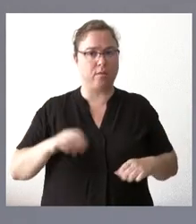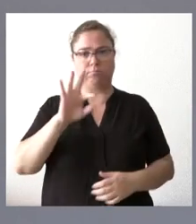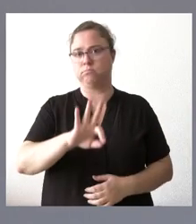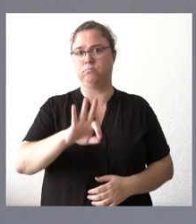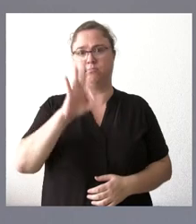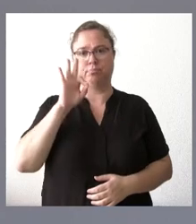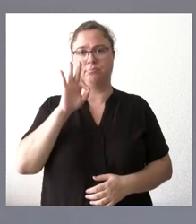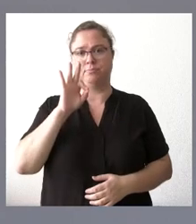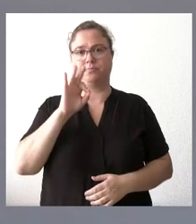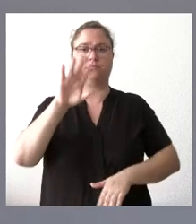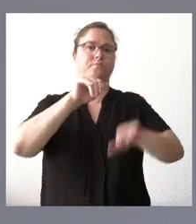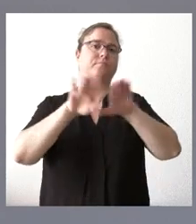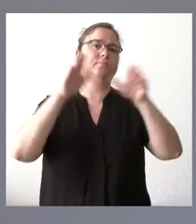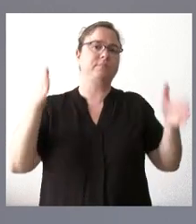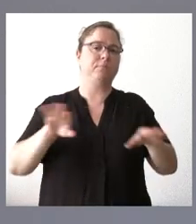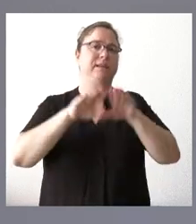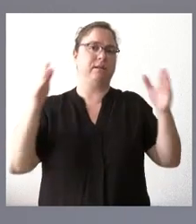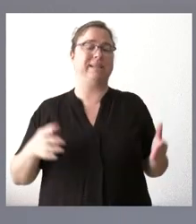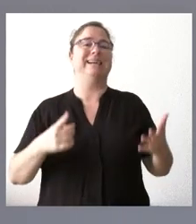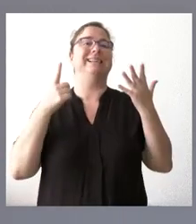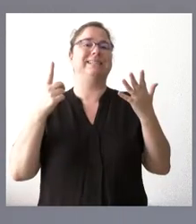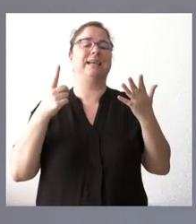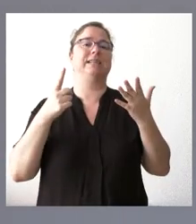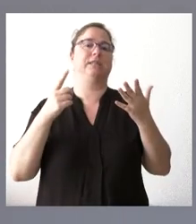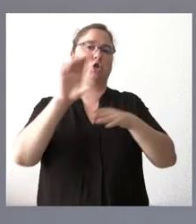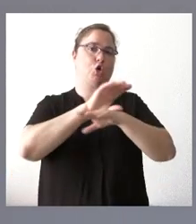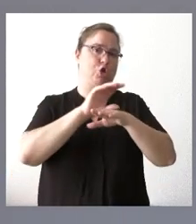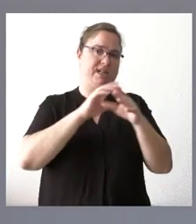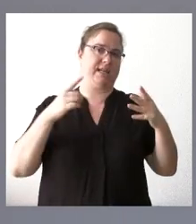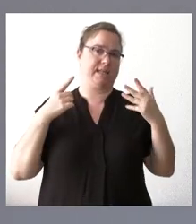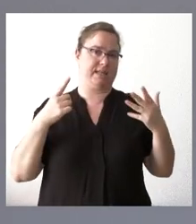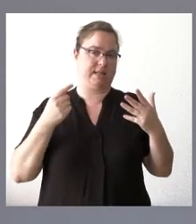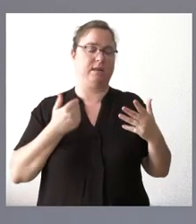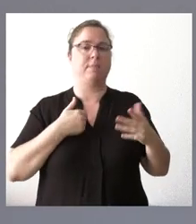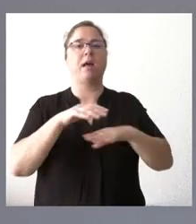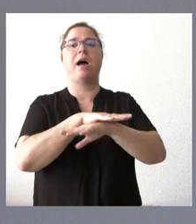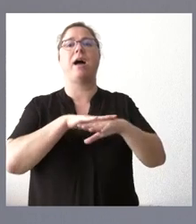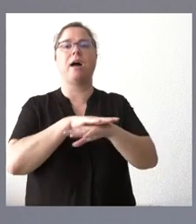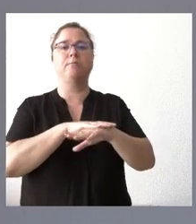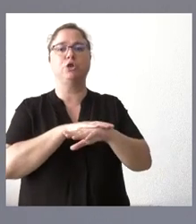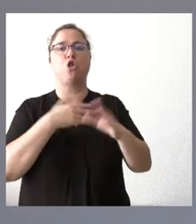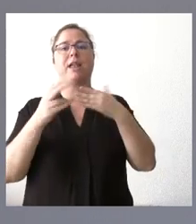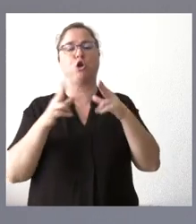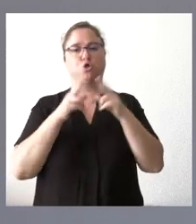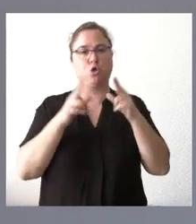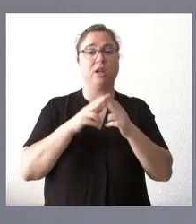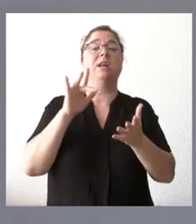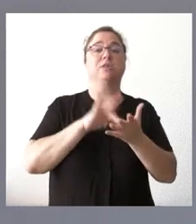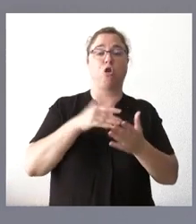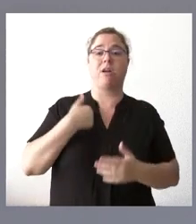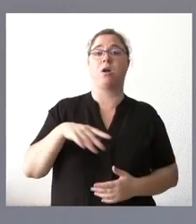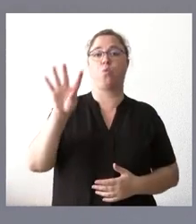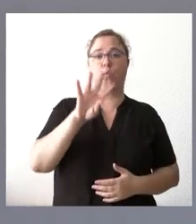de ir convocando las mesas correspondientes en las seis consejerías que tienen ámbito de la actuación en el diálogo social. Se han celebrado ya cuatro